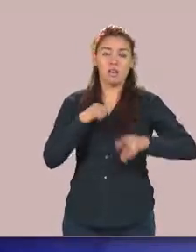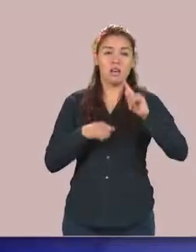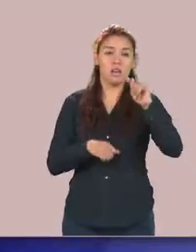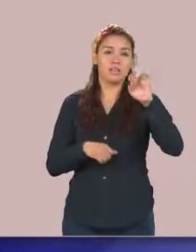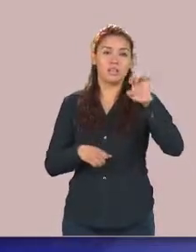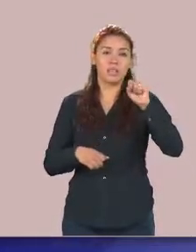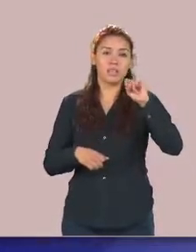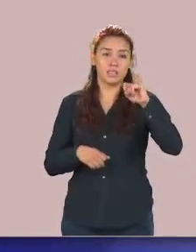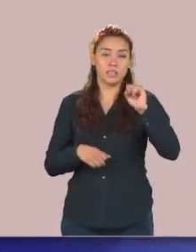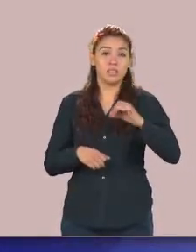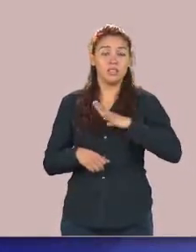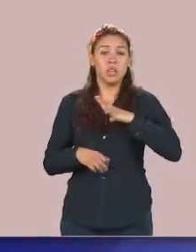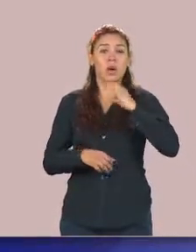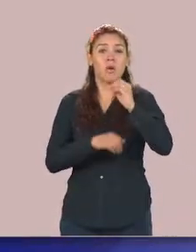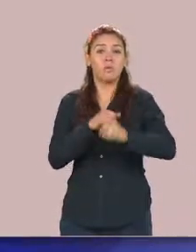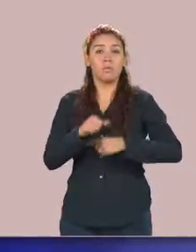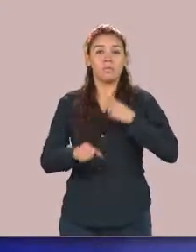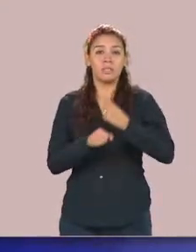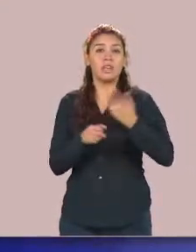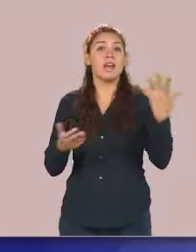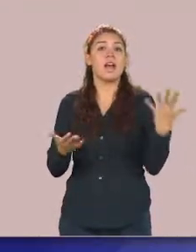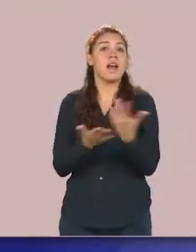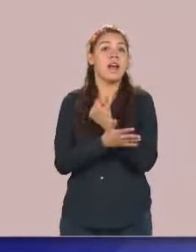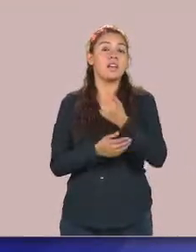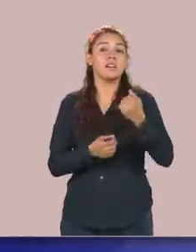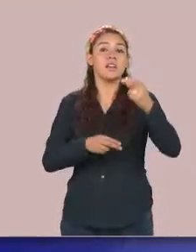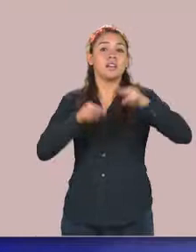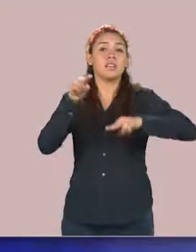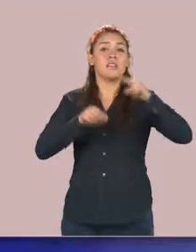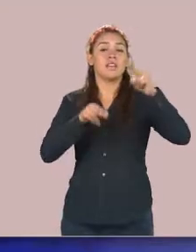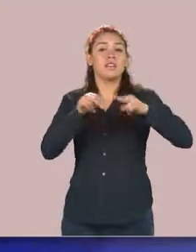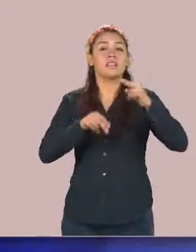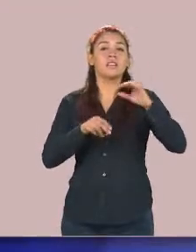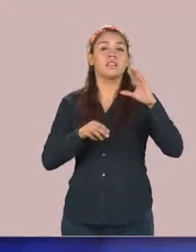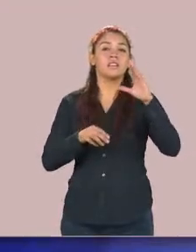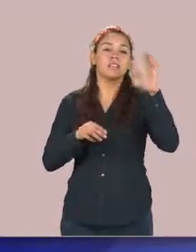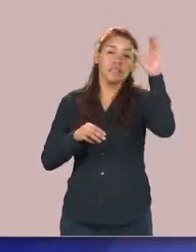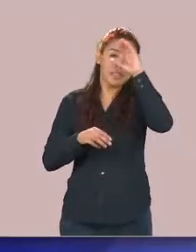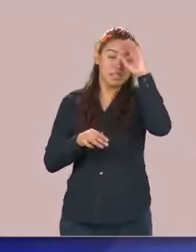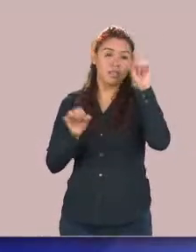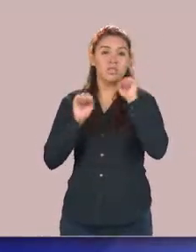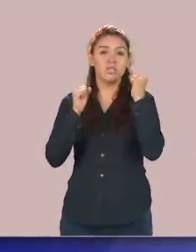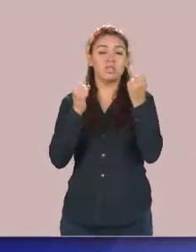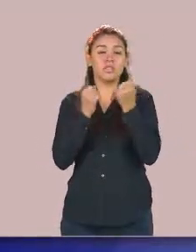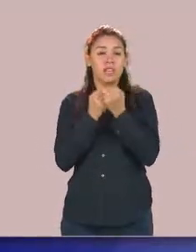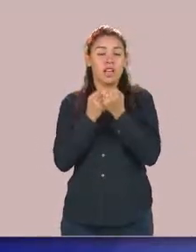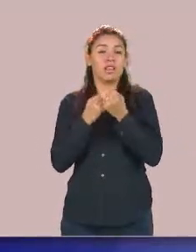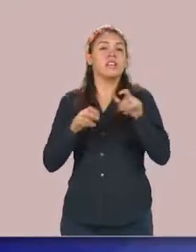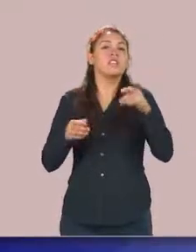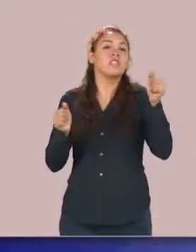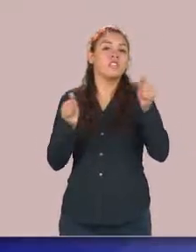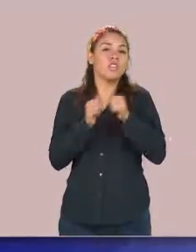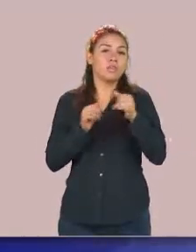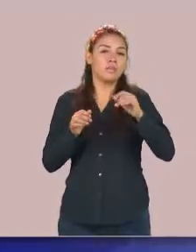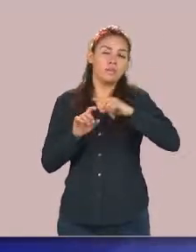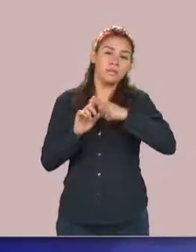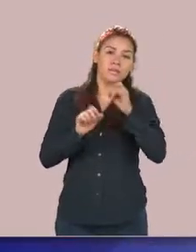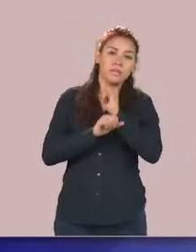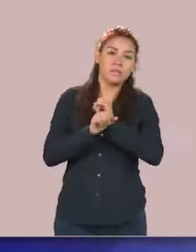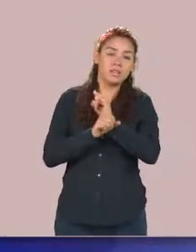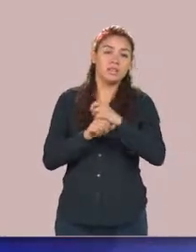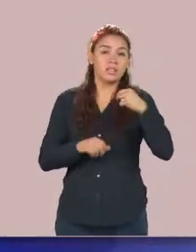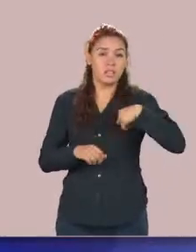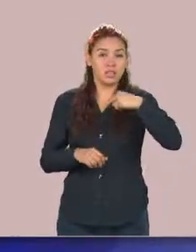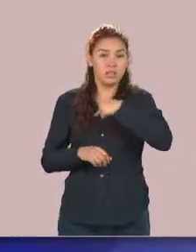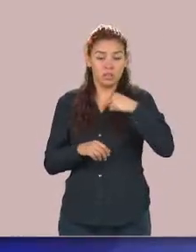oportunidad de haber ganado el premio de investigación de calidad a nivel doctor, ciencias sociales, temas migración y remesas, nos hemos ido diversificando hacia la investigación a